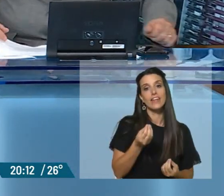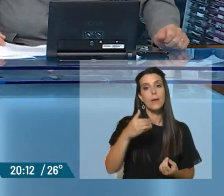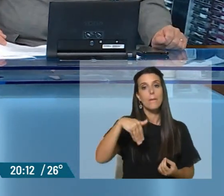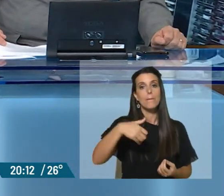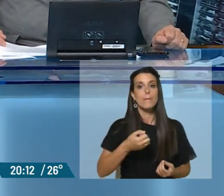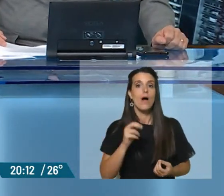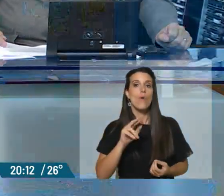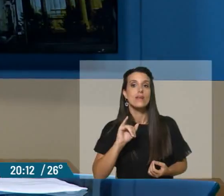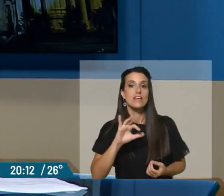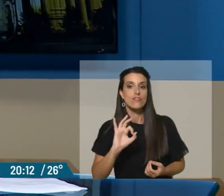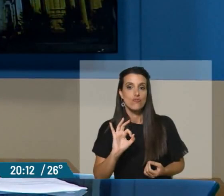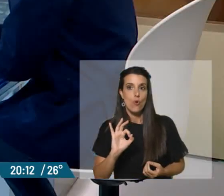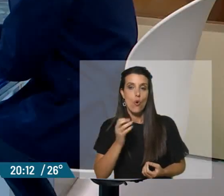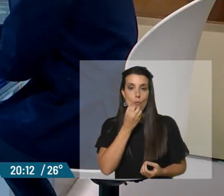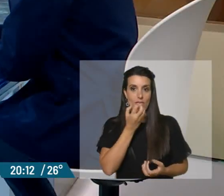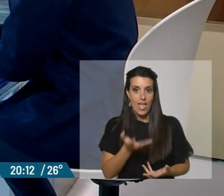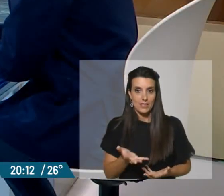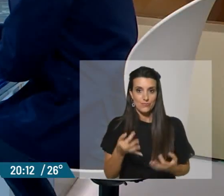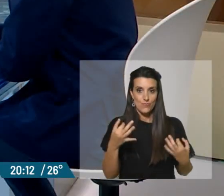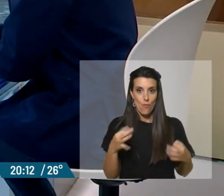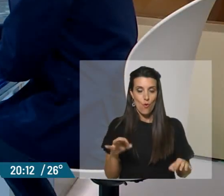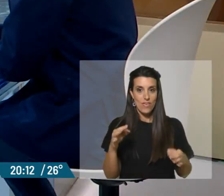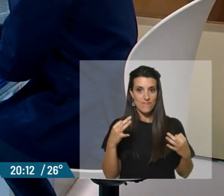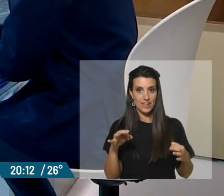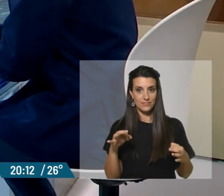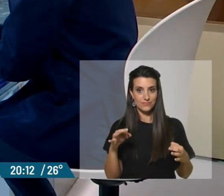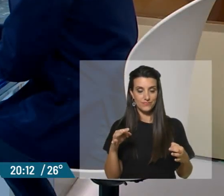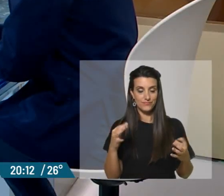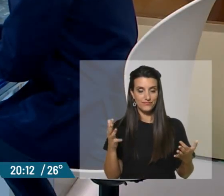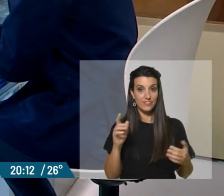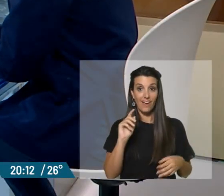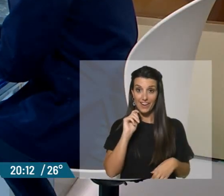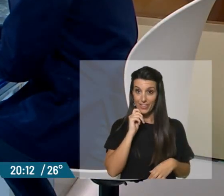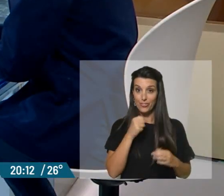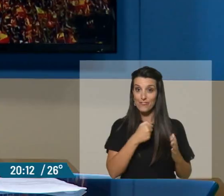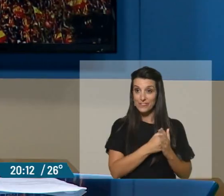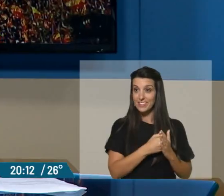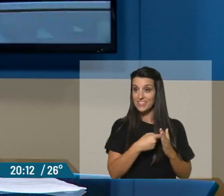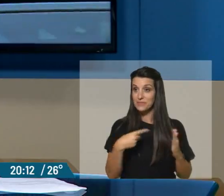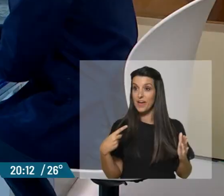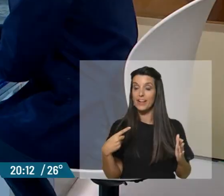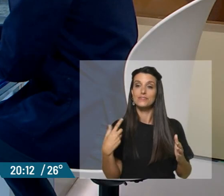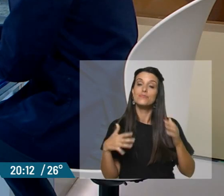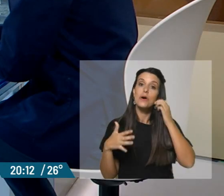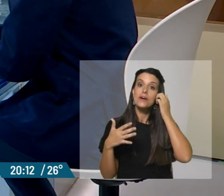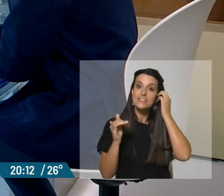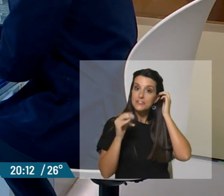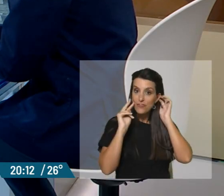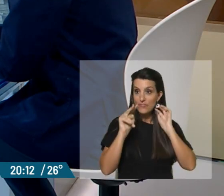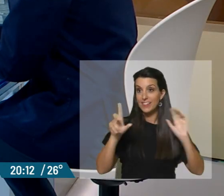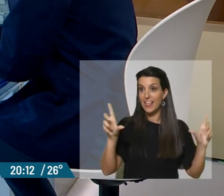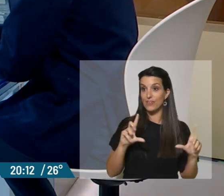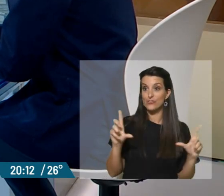Mauricio Raufetti. ¿Cómo anda? ¿Cómo les va? Muy bien. Lindo fin de semana tuvimos. Bueno, lo vi prendido al televisor,